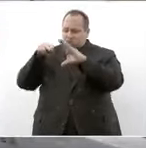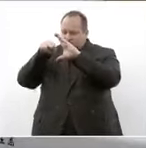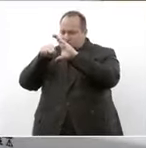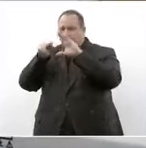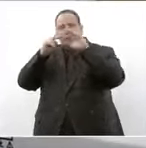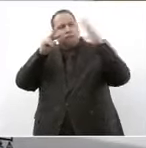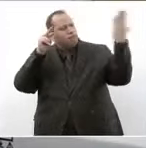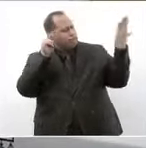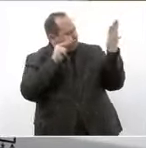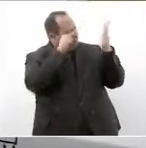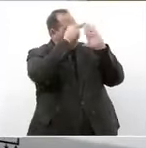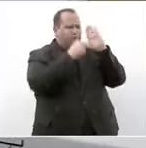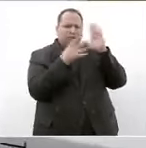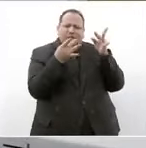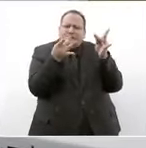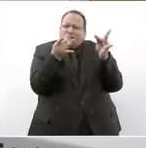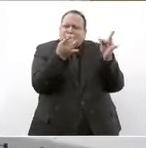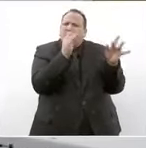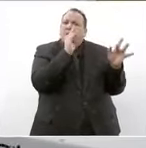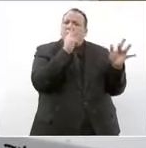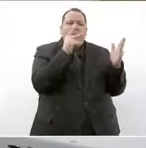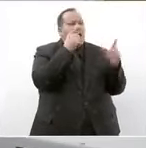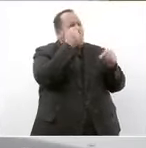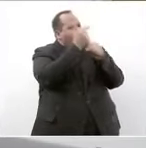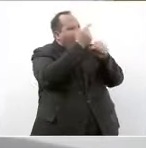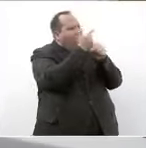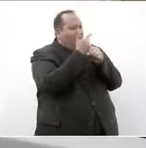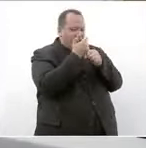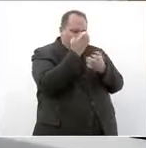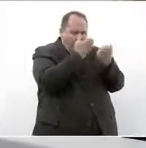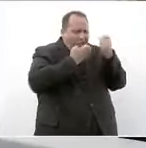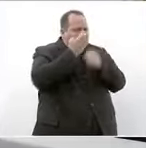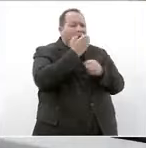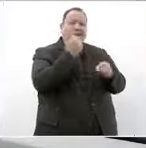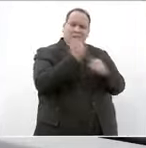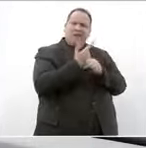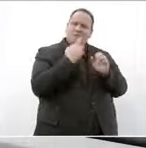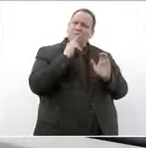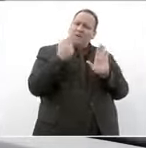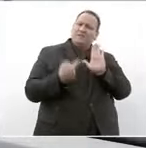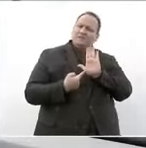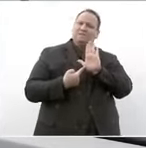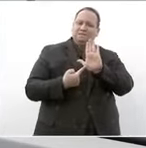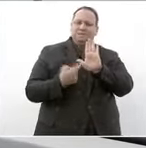mayor resolución en las imágenes las cuales impactan en la obtención de mejores diagnósticos